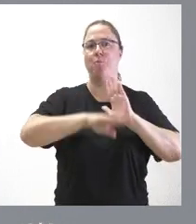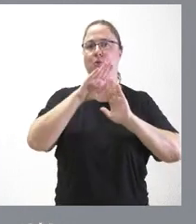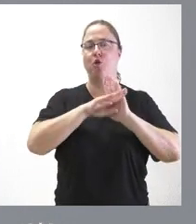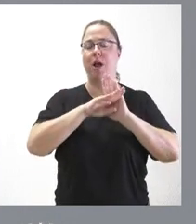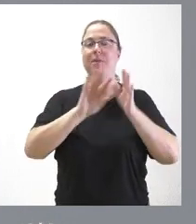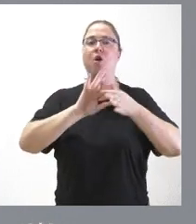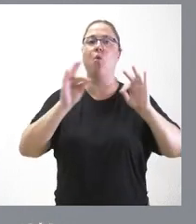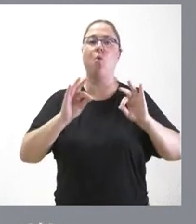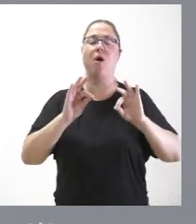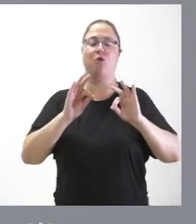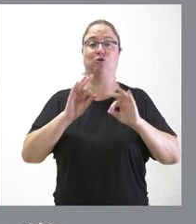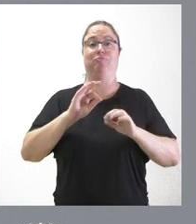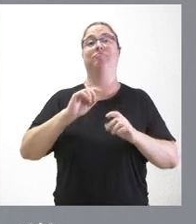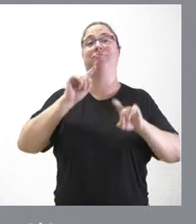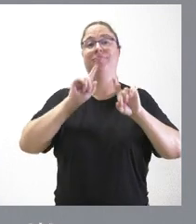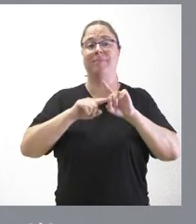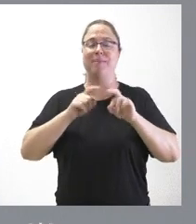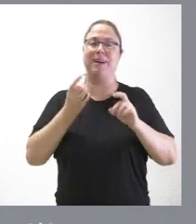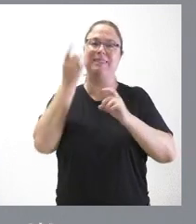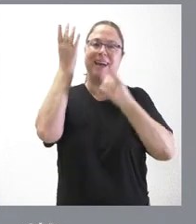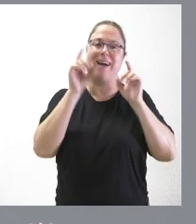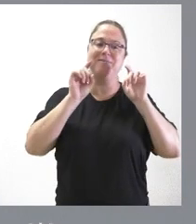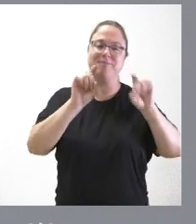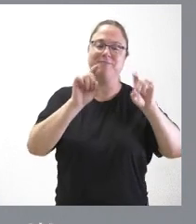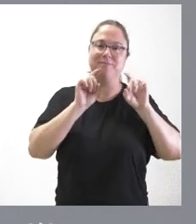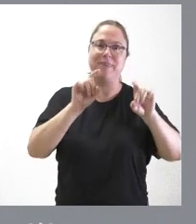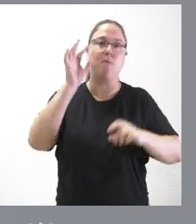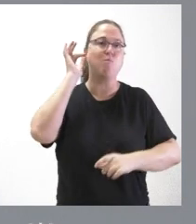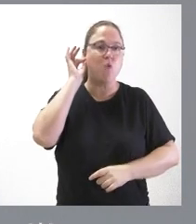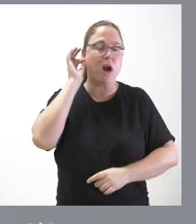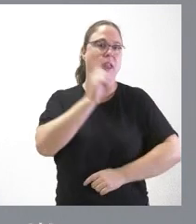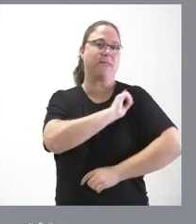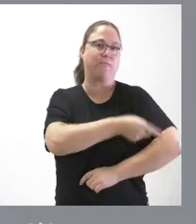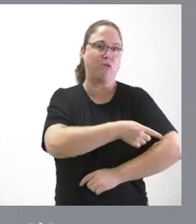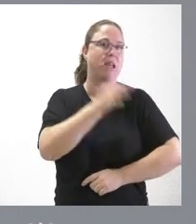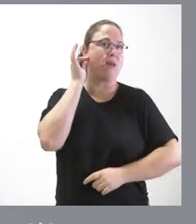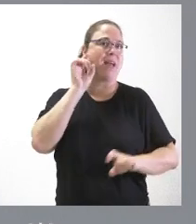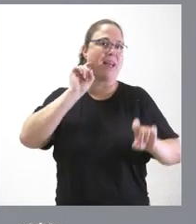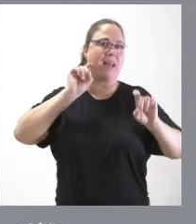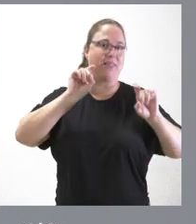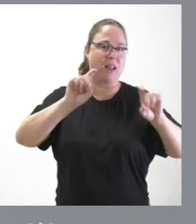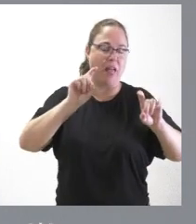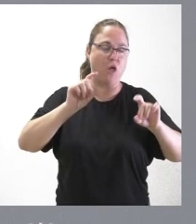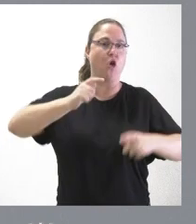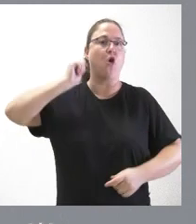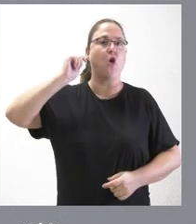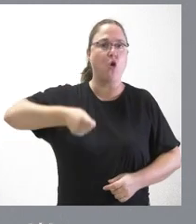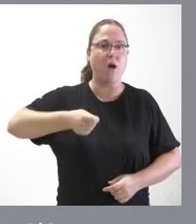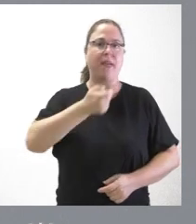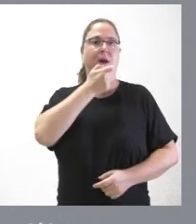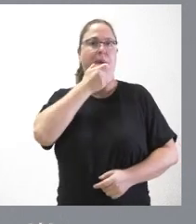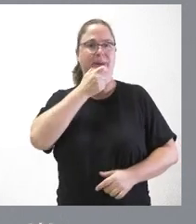olímpicos que incluye actividades formativas para mujeres deportistas, entrenadoras, juezas y árbitras en el movimiento